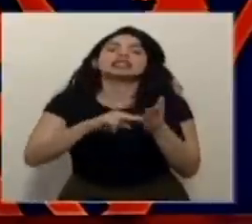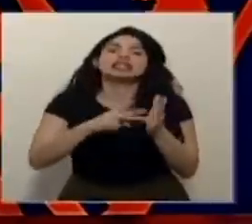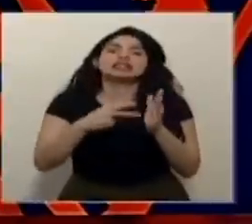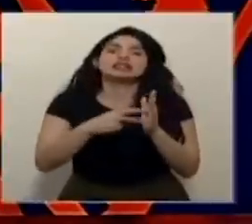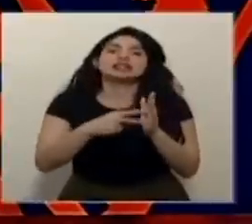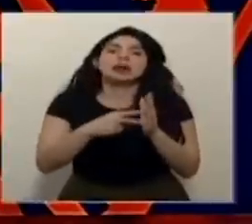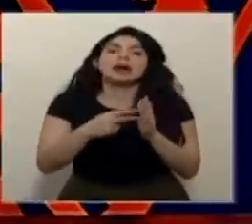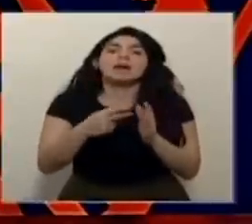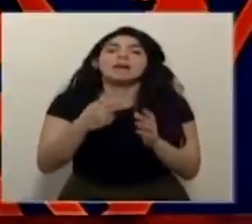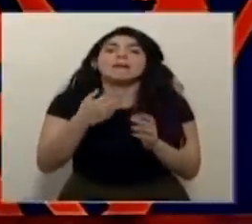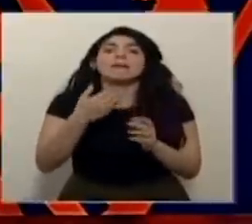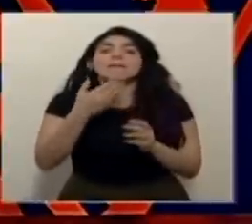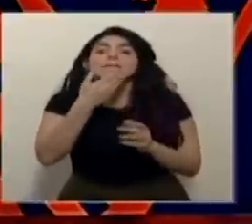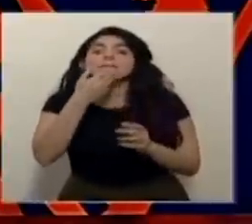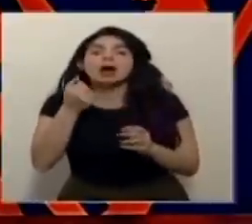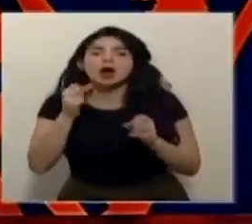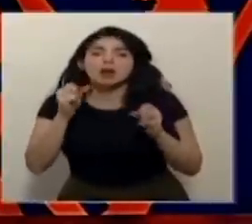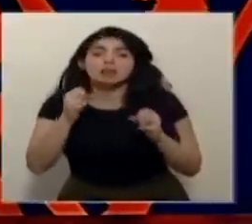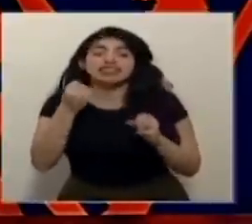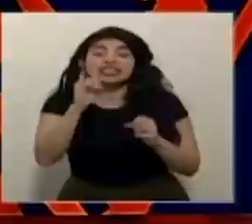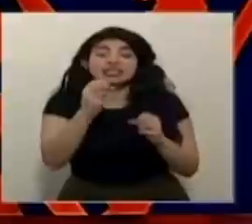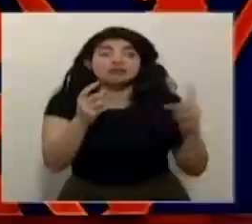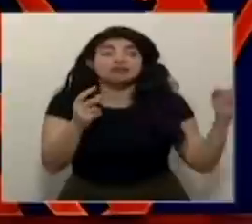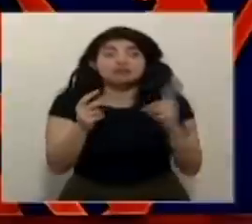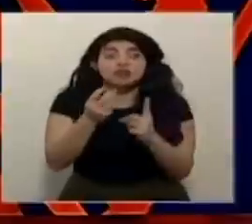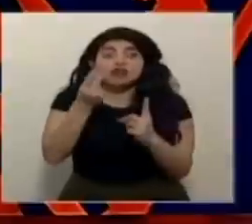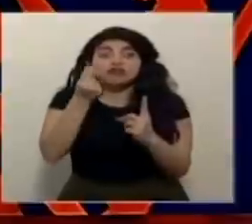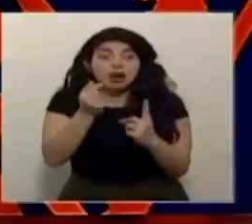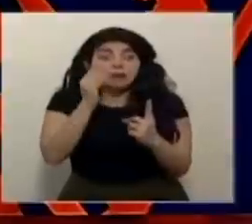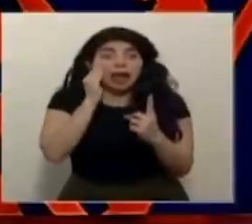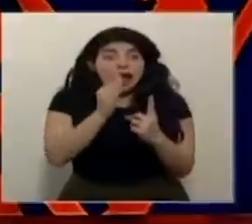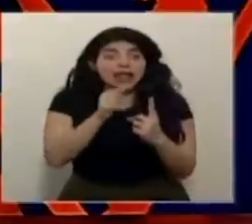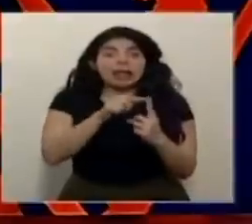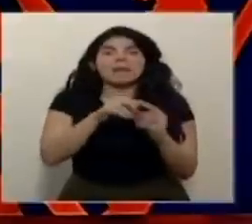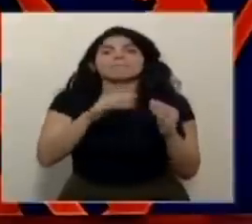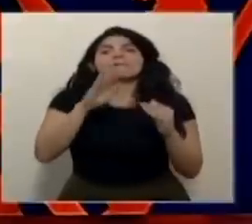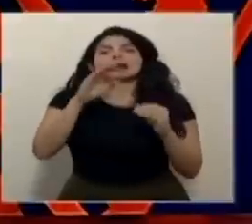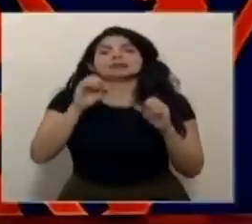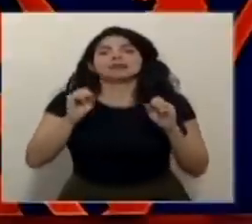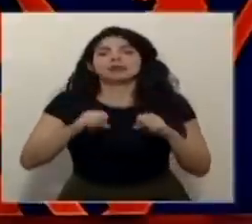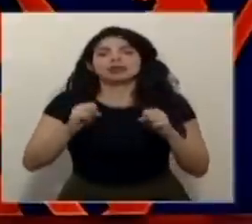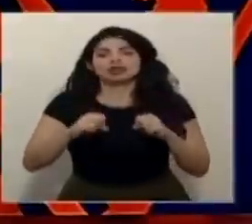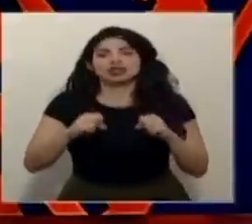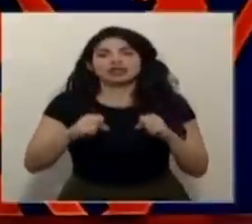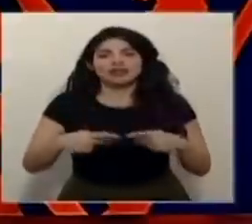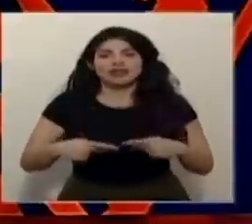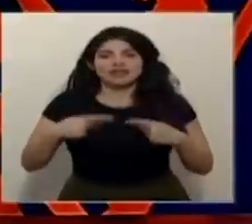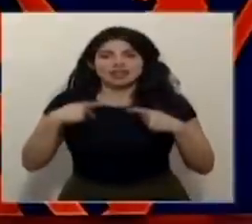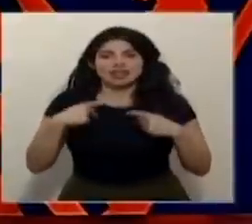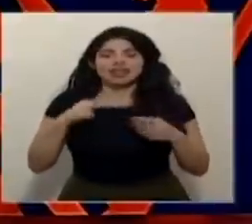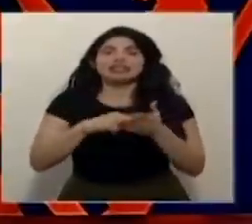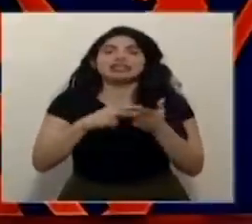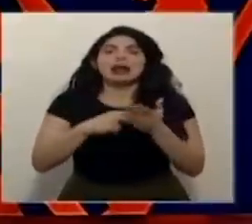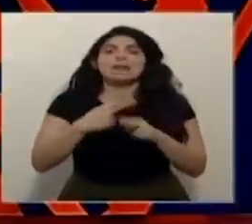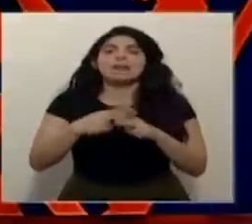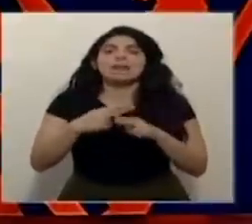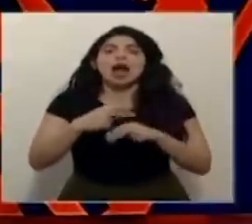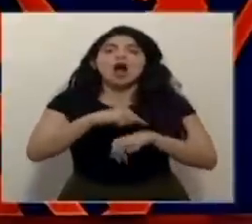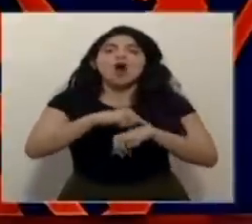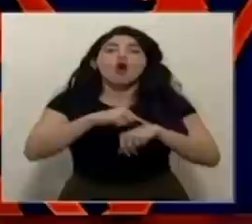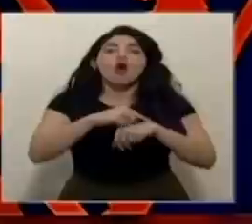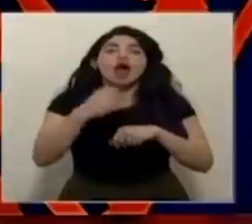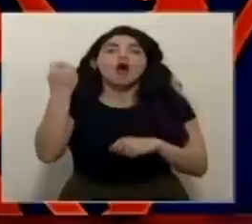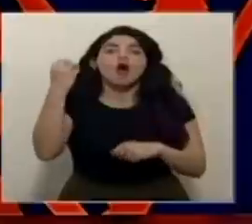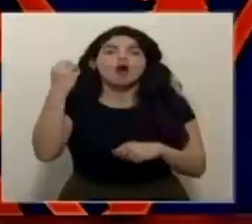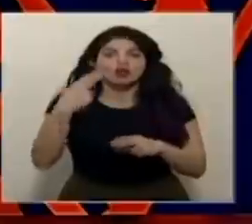perdón, mejores son las probabilidades de que sobreviva. Se llama la hora de oro. Como el San Juan de Dios solo va a tener